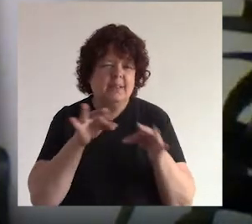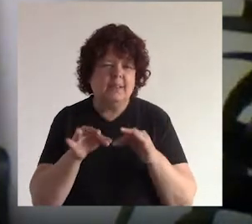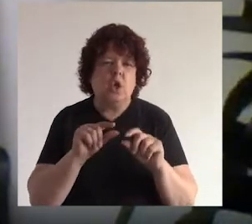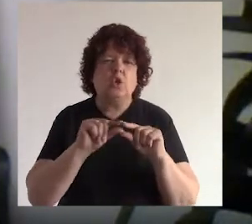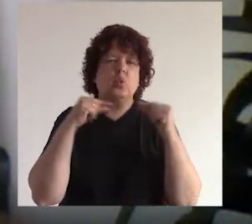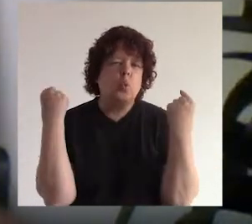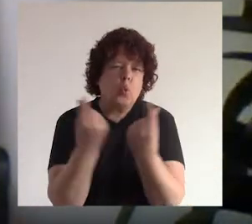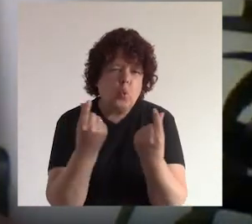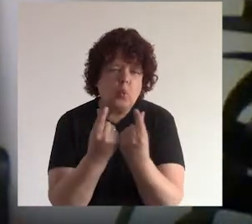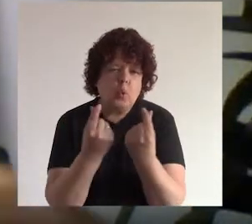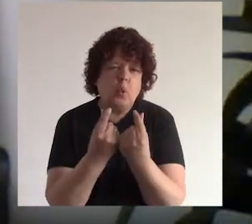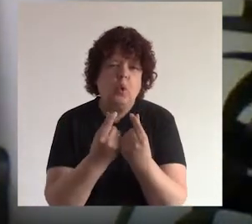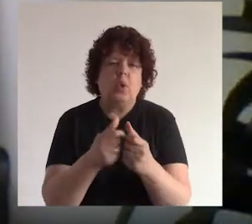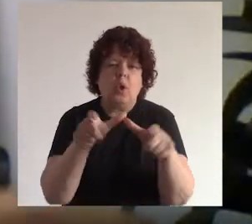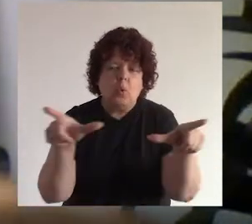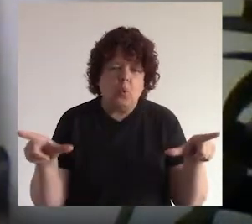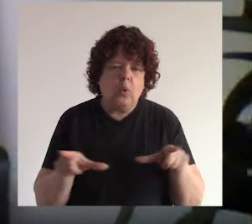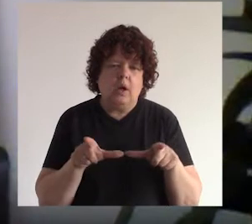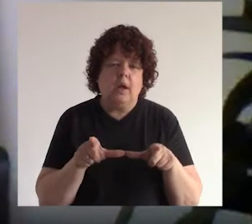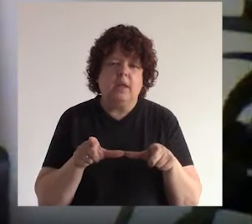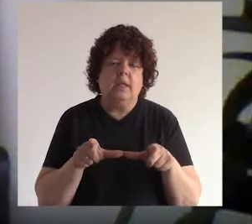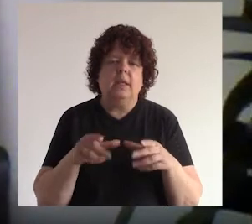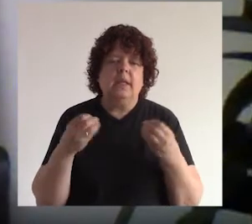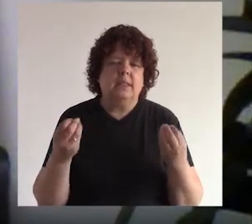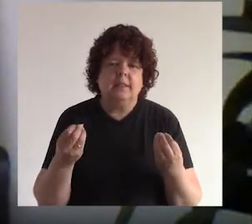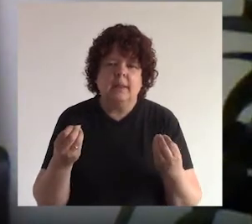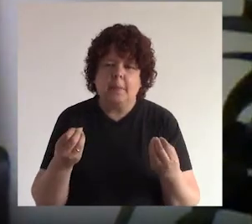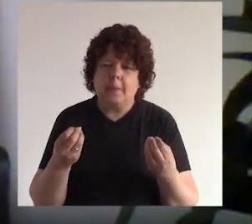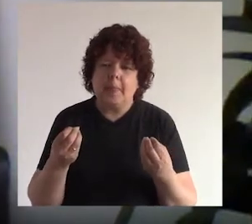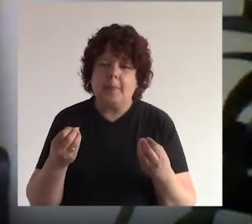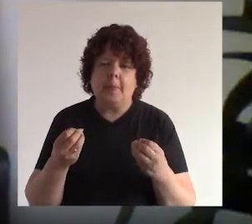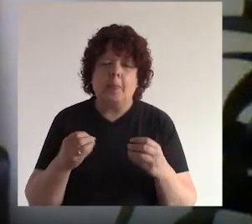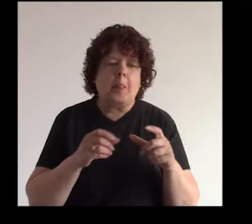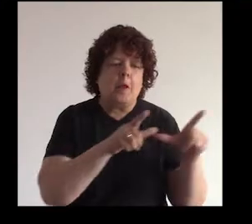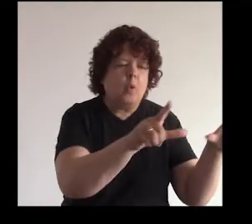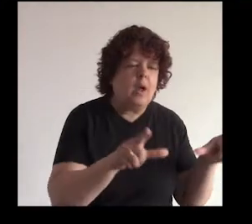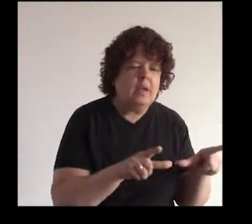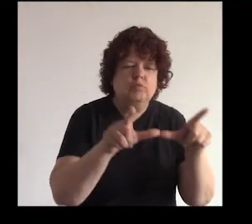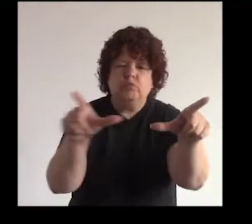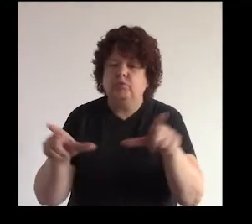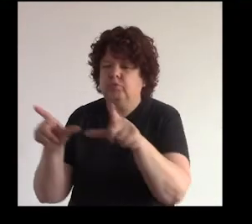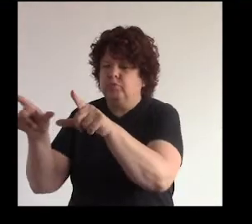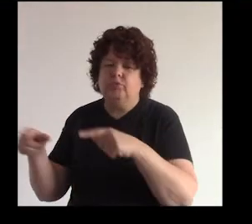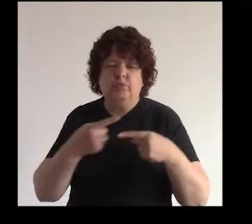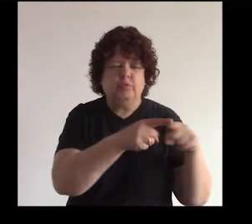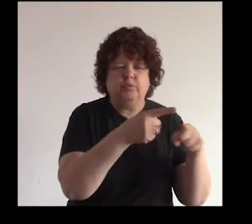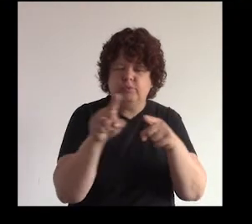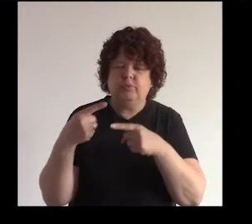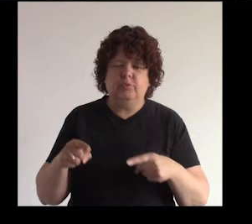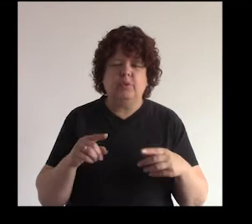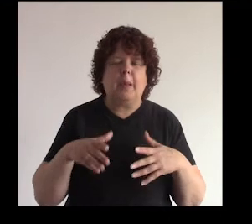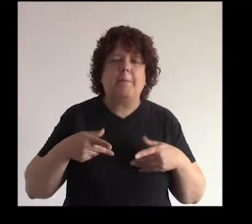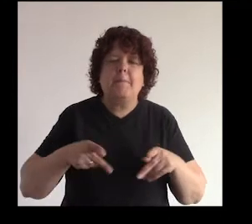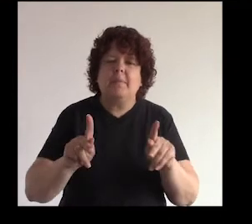¿no? es un conjunto de lugares que están ubicados en diferentes sitios que